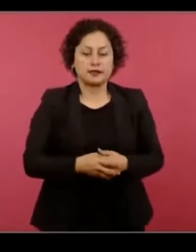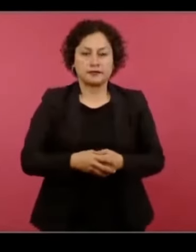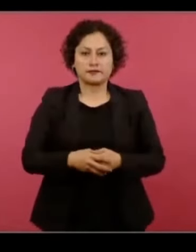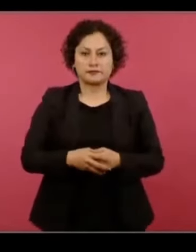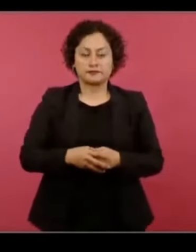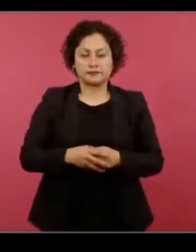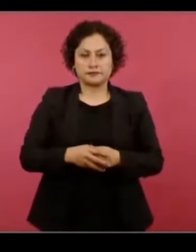Gracias. Gracias.